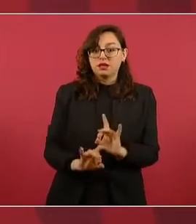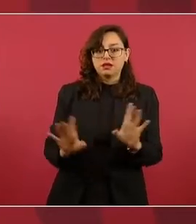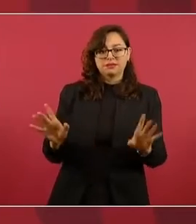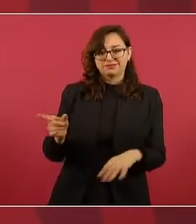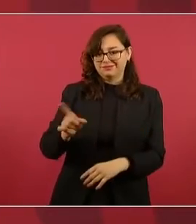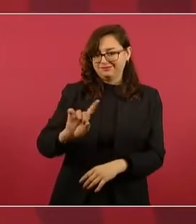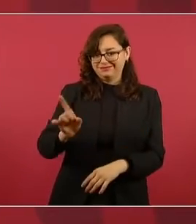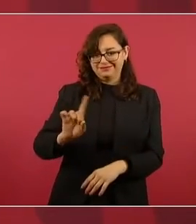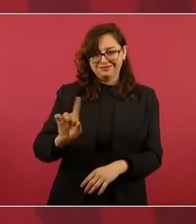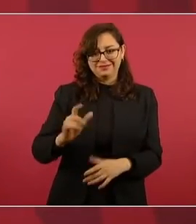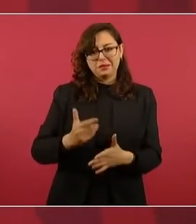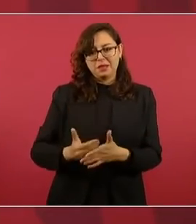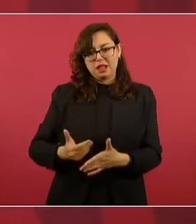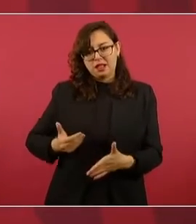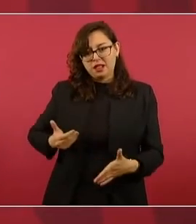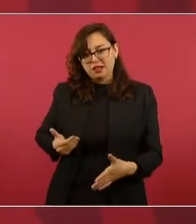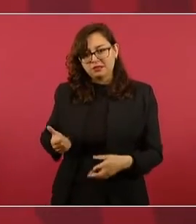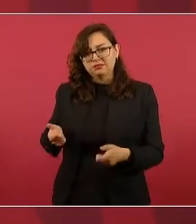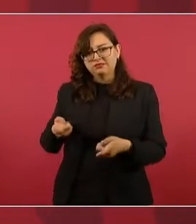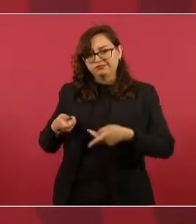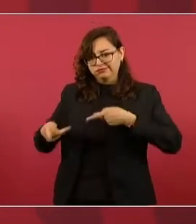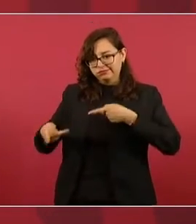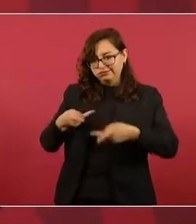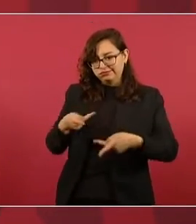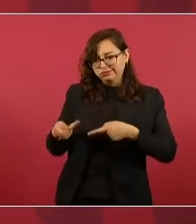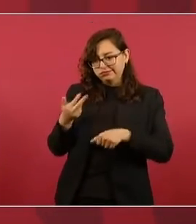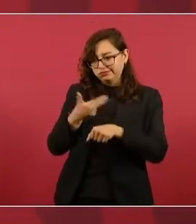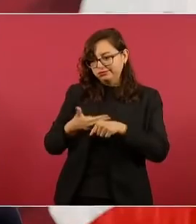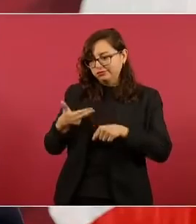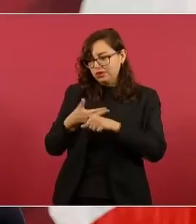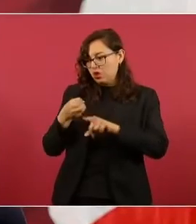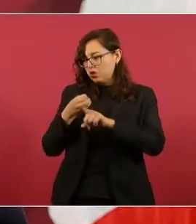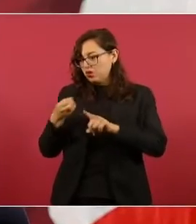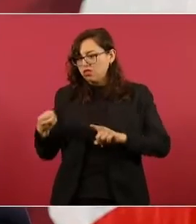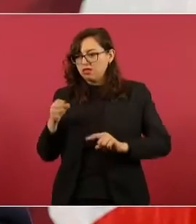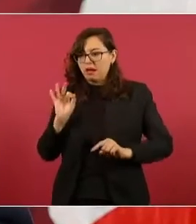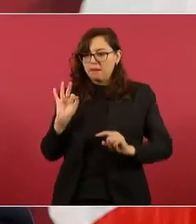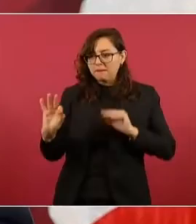sino muy promovidas,